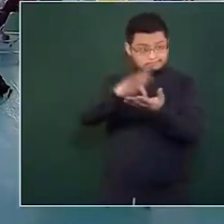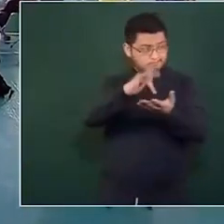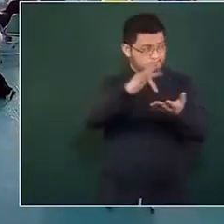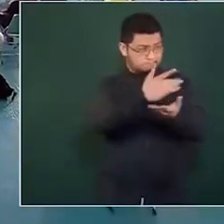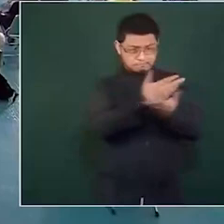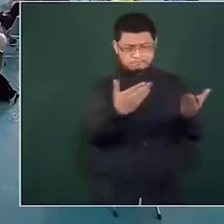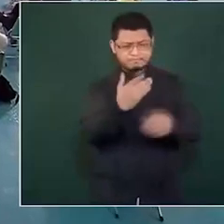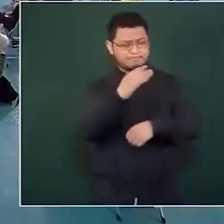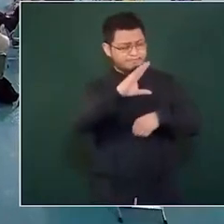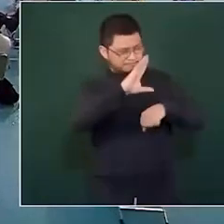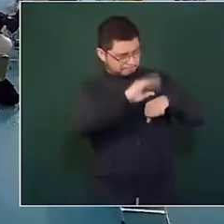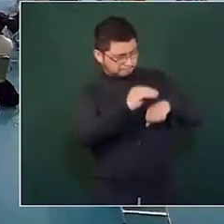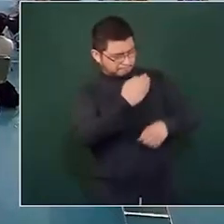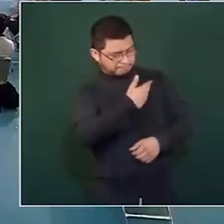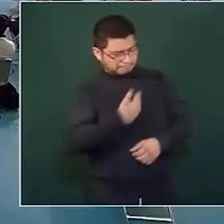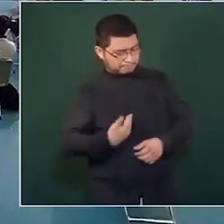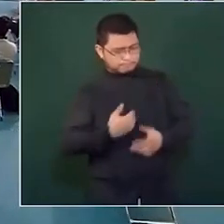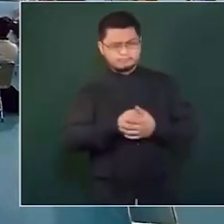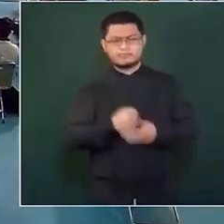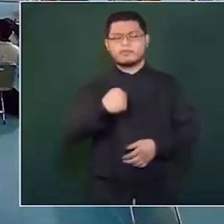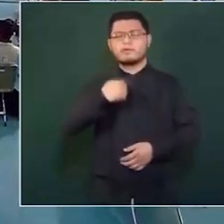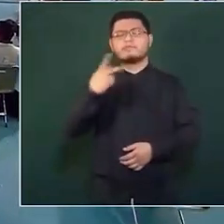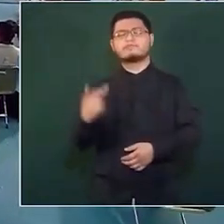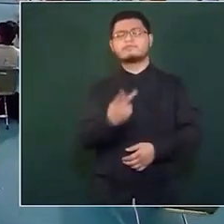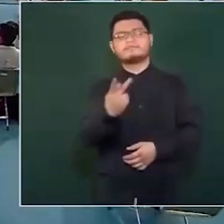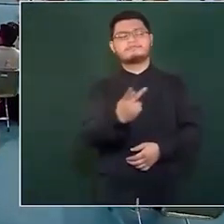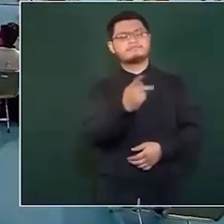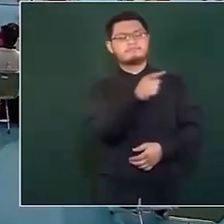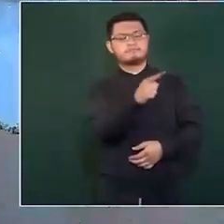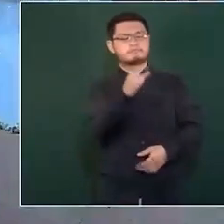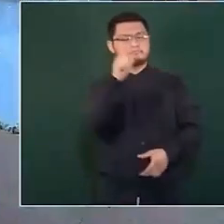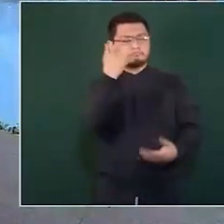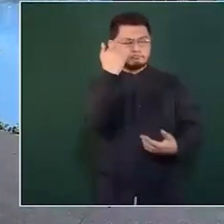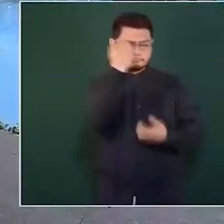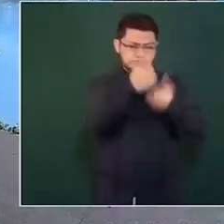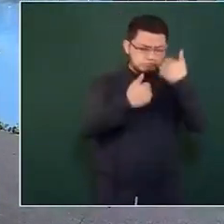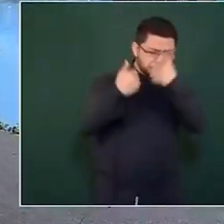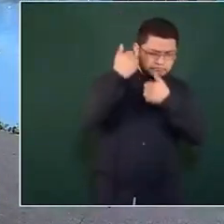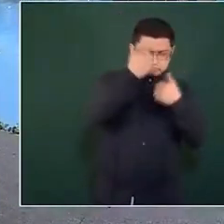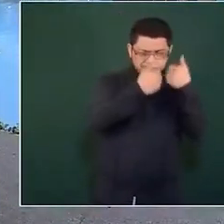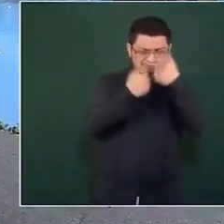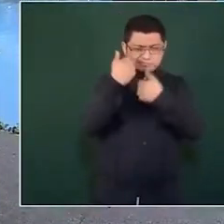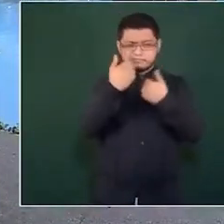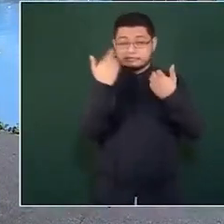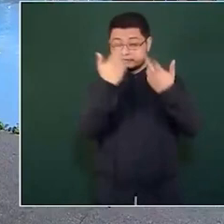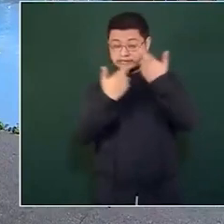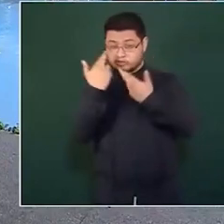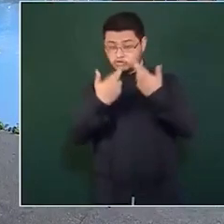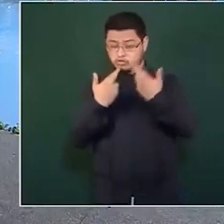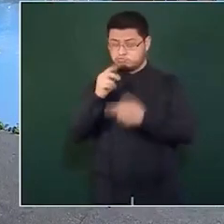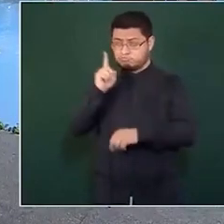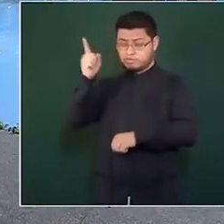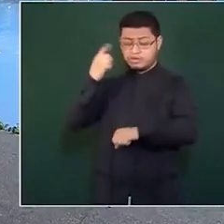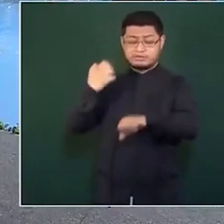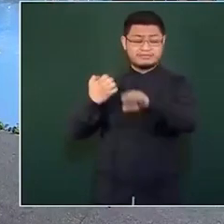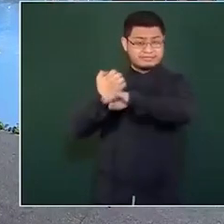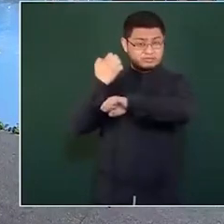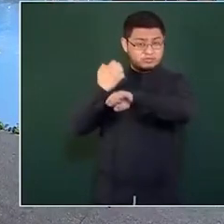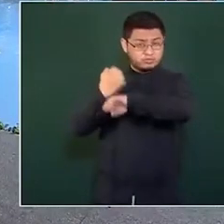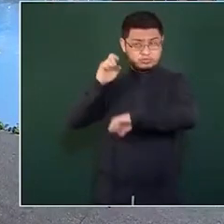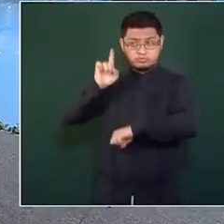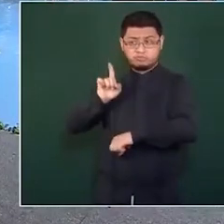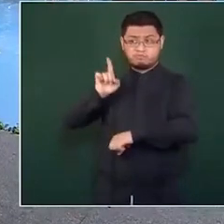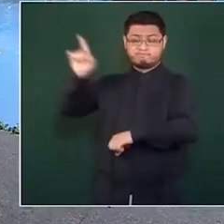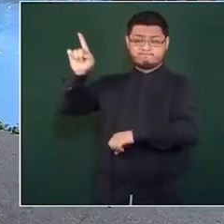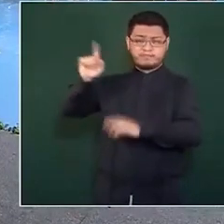todos. En primer lugar, preguntarle sobre un estudio elaborado por el Departamento de Energía de Estados Unidos, cuyo contenido se dio a conocer el día de ayer